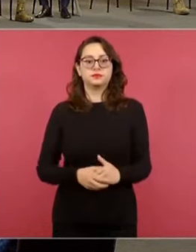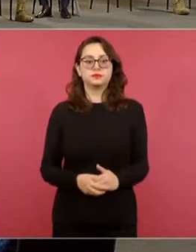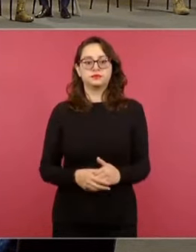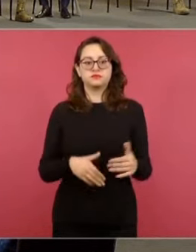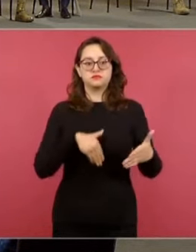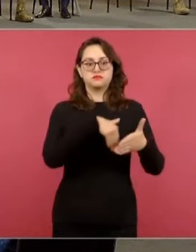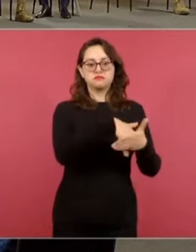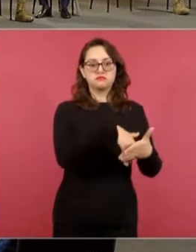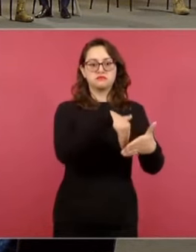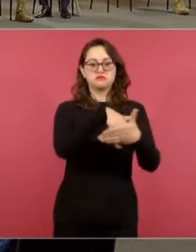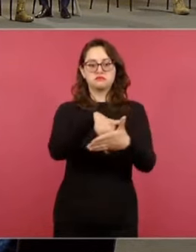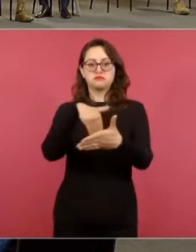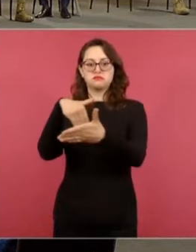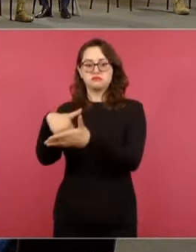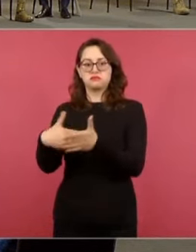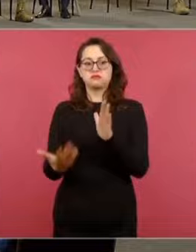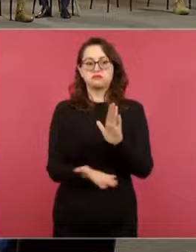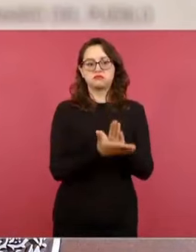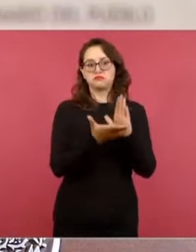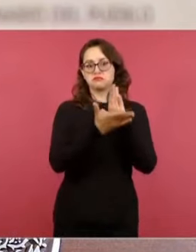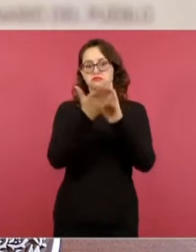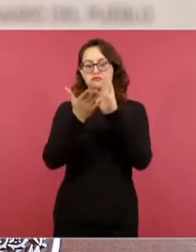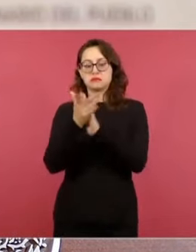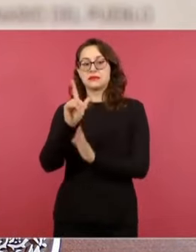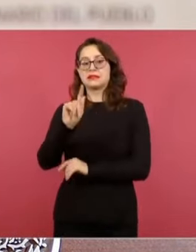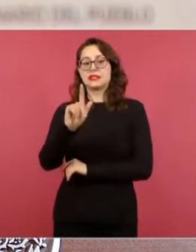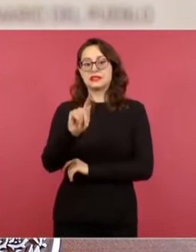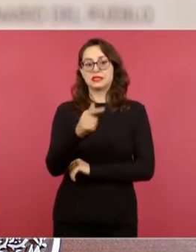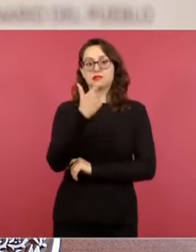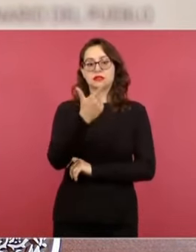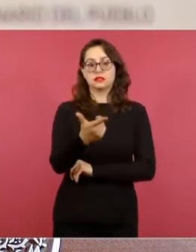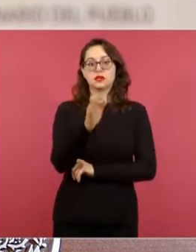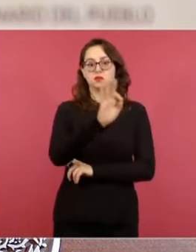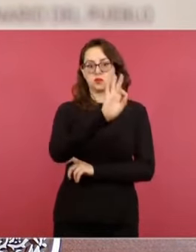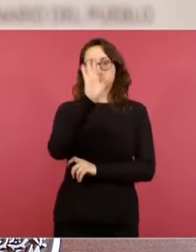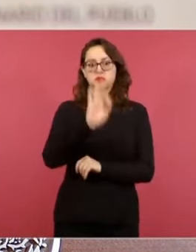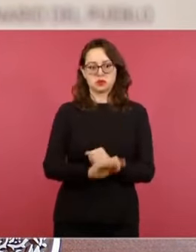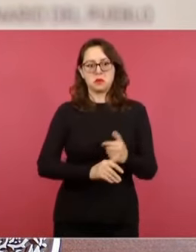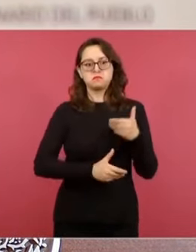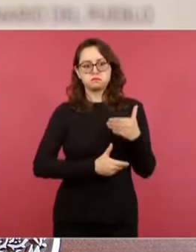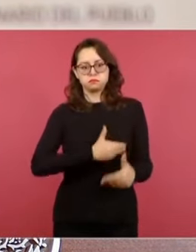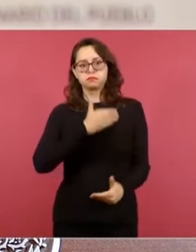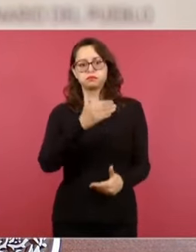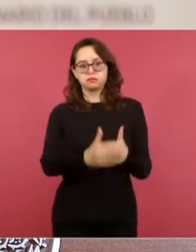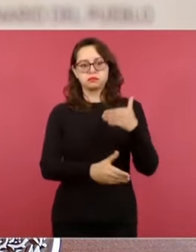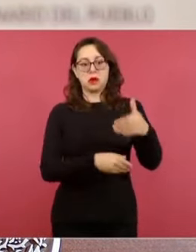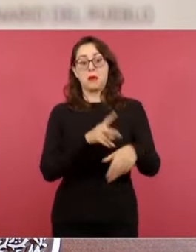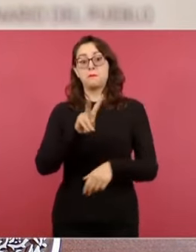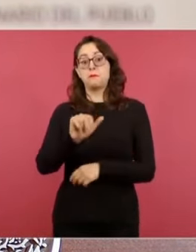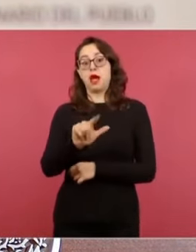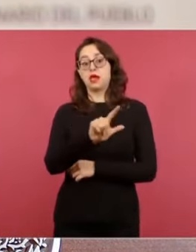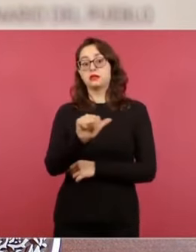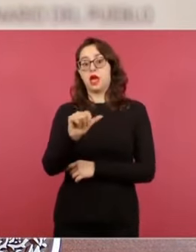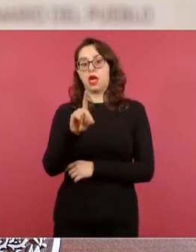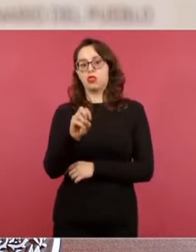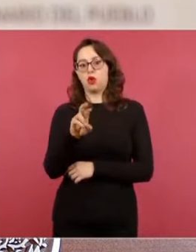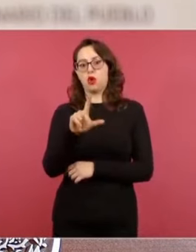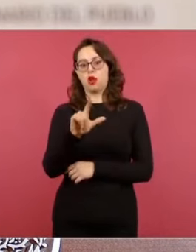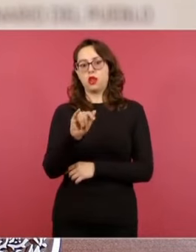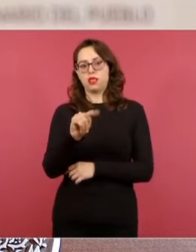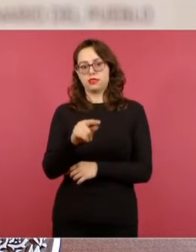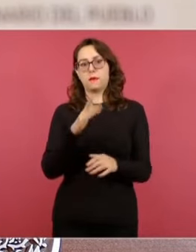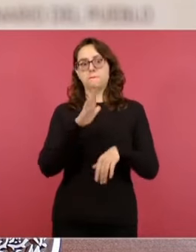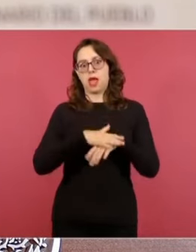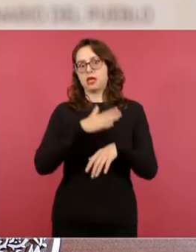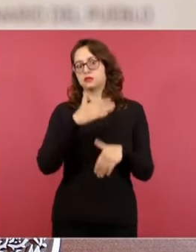Las estaciones tienen un avance general de 76 por ciento. Valladolid es la más avanzada y ya se ve ahí que ya están colocando